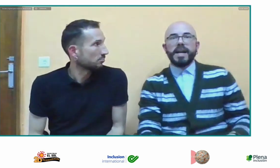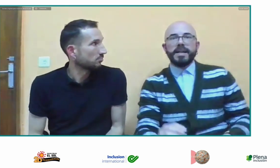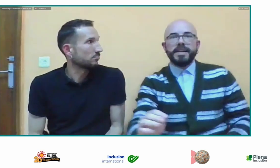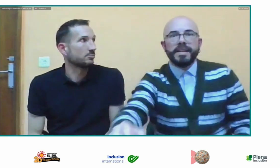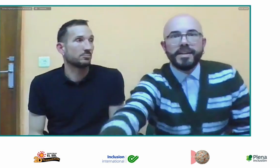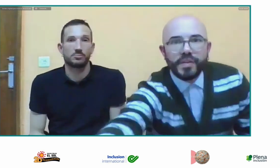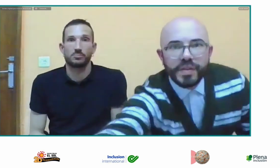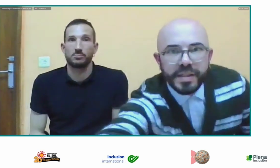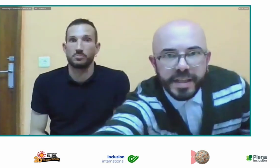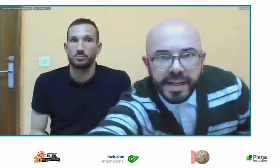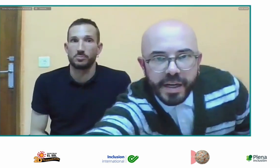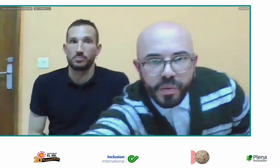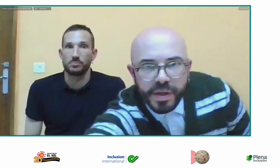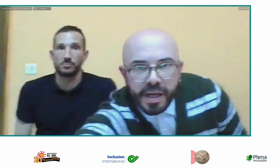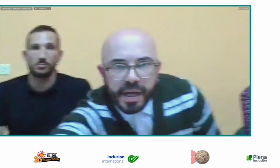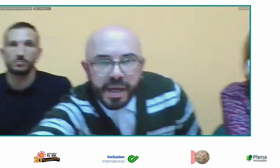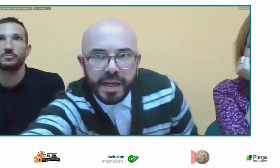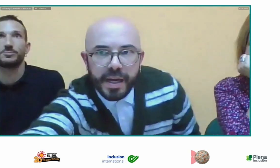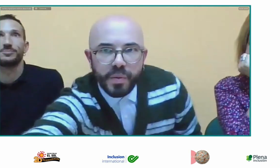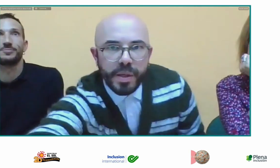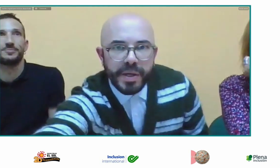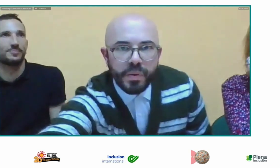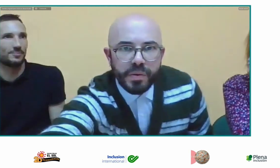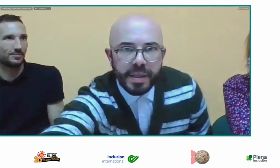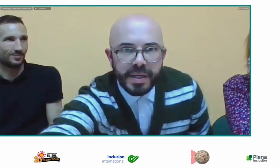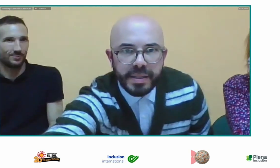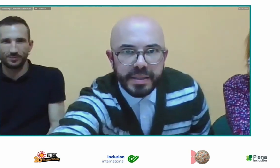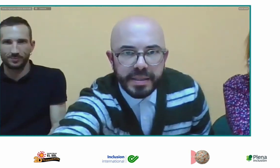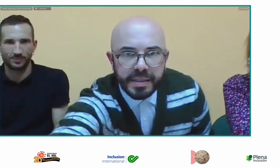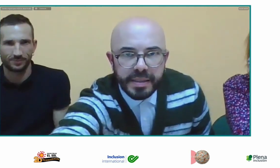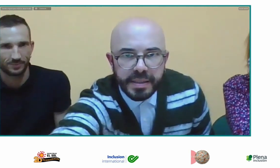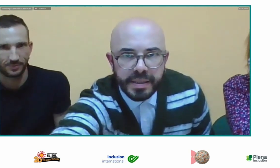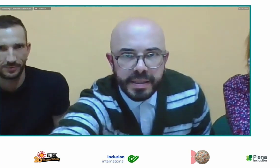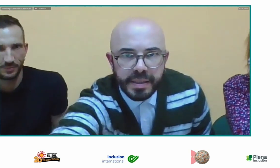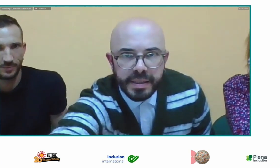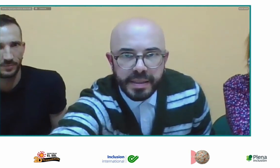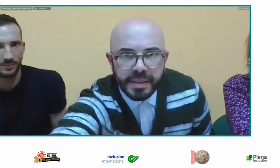vale no sé si hay alguna alguna pregunta más